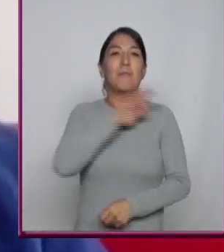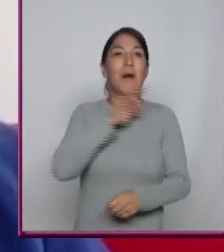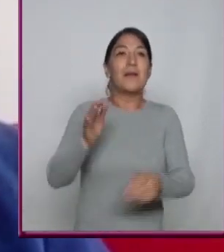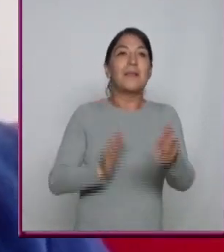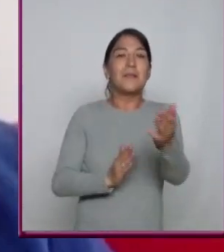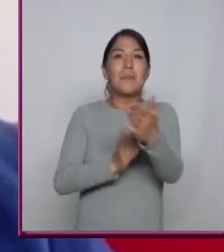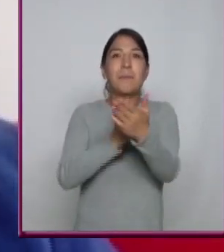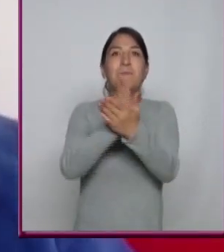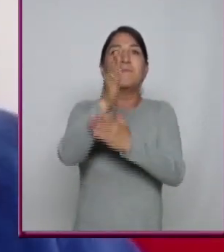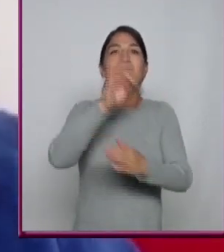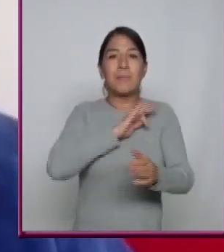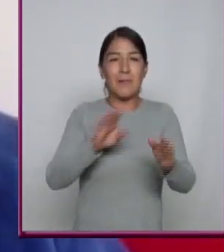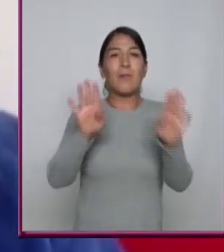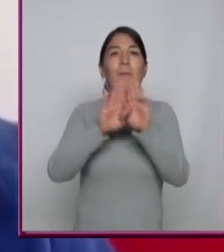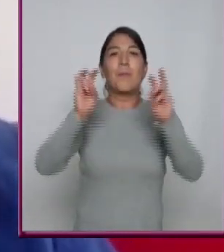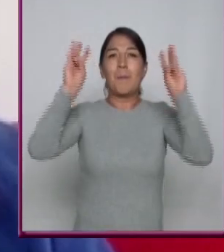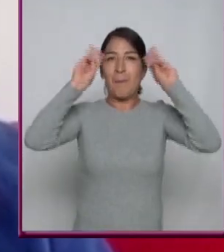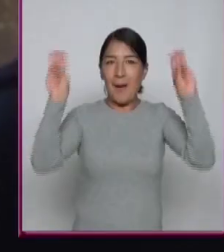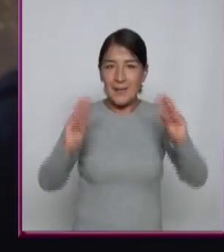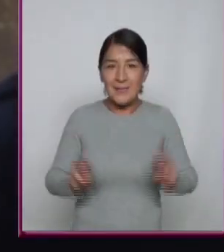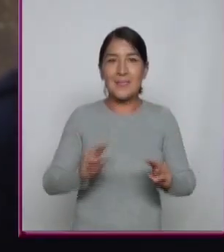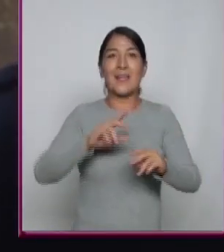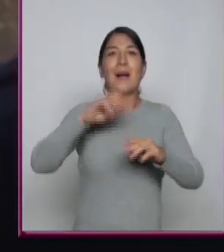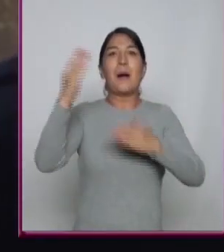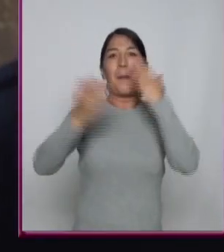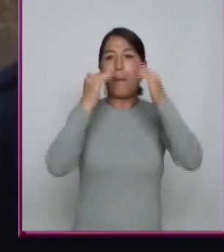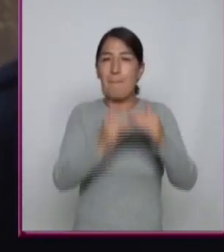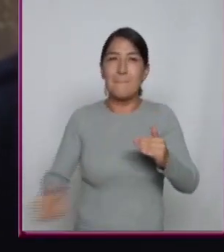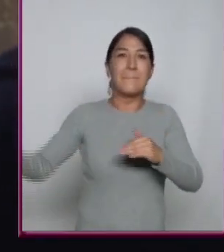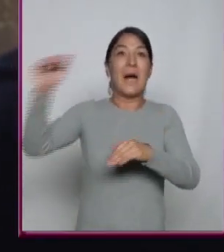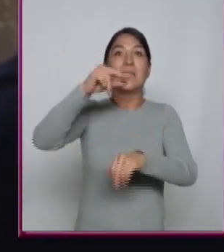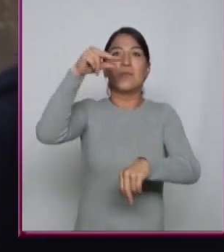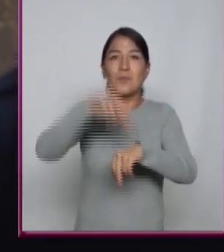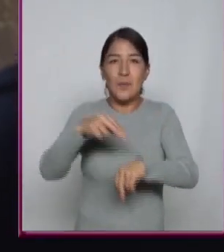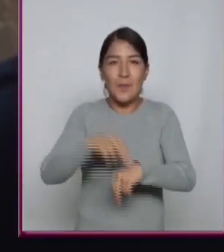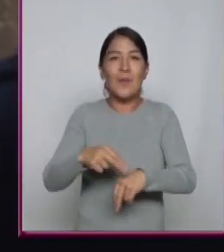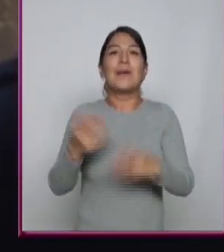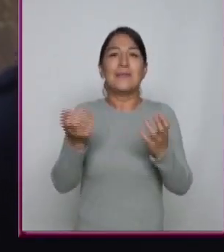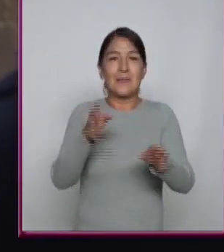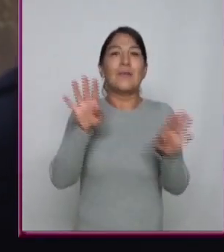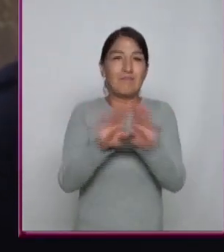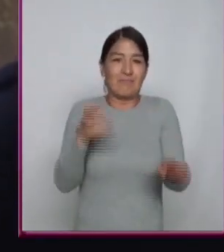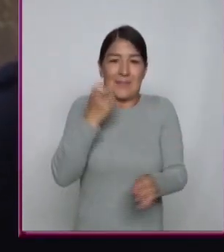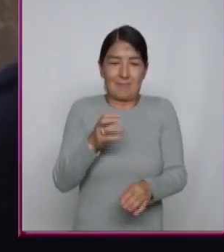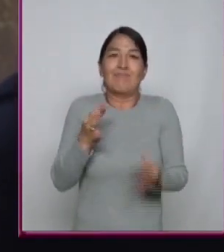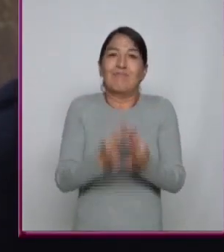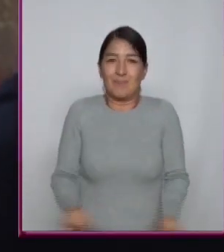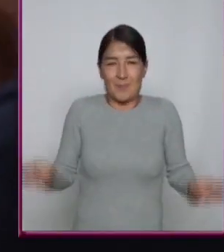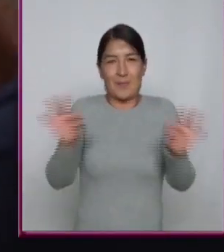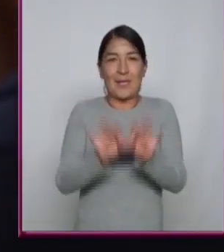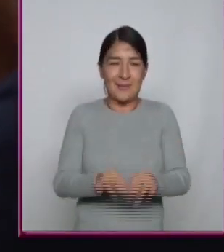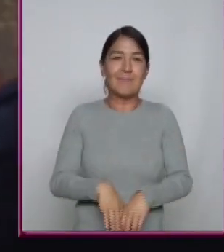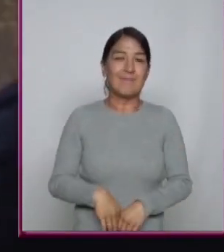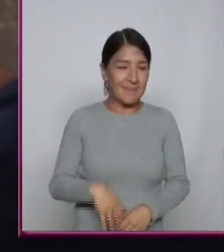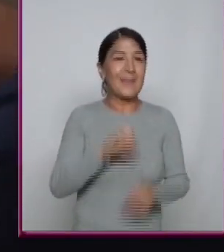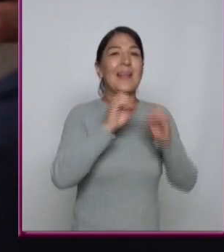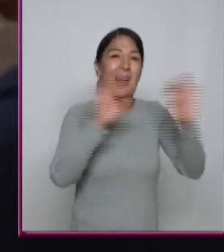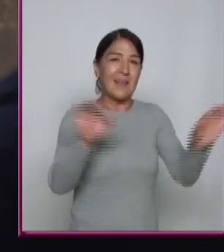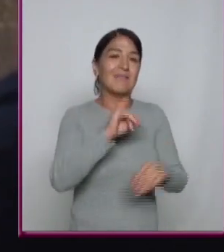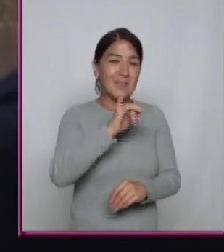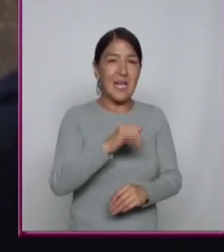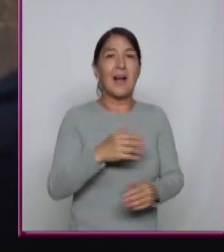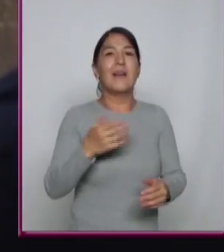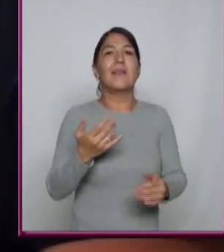adelante A una maestría O un doctorado Pues yo creo que Esa es la meta Que todo joven Tendría que buscar Hoy en día ¿No? Claro que sí Y sobre todo También